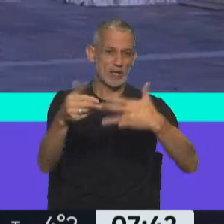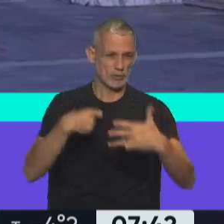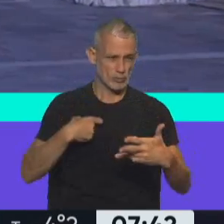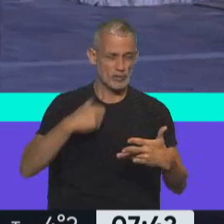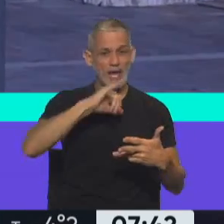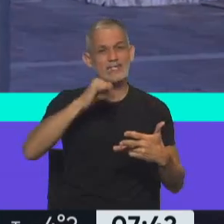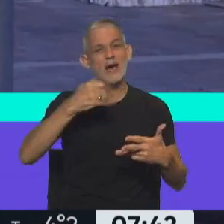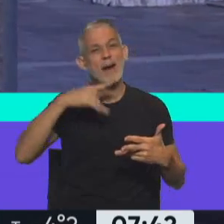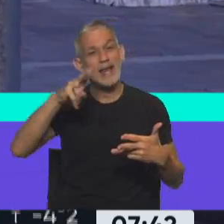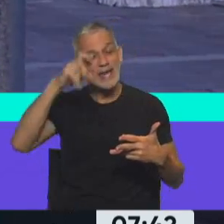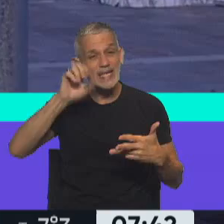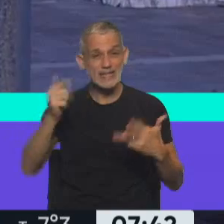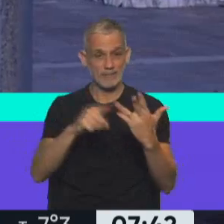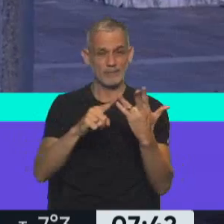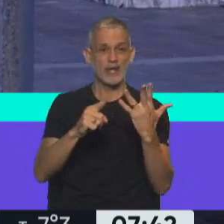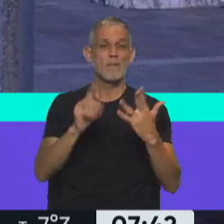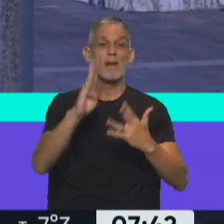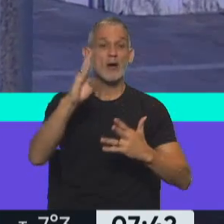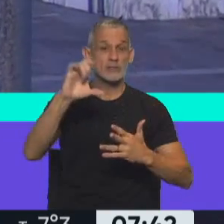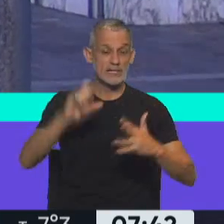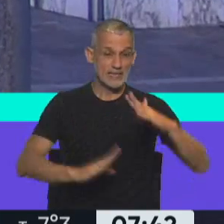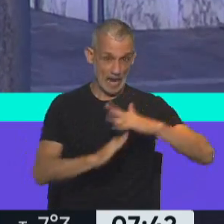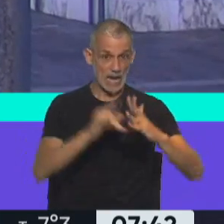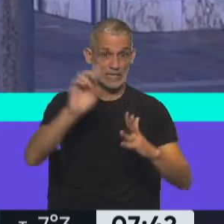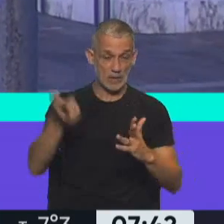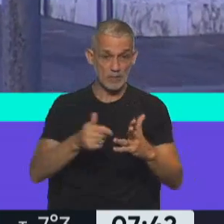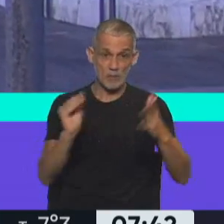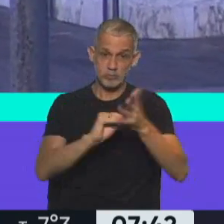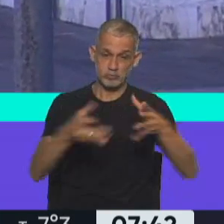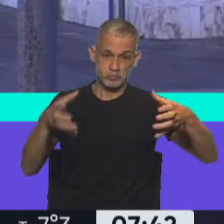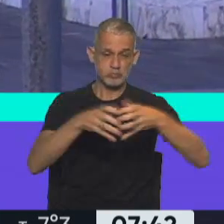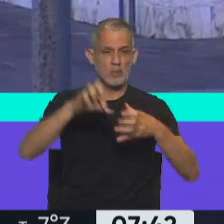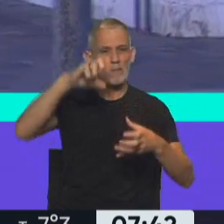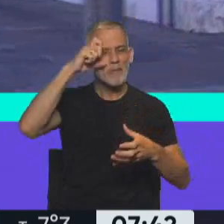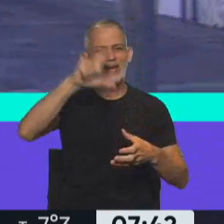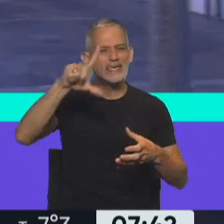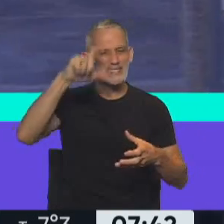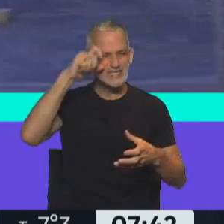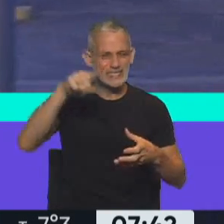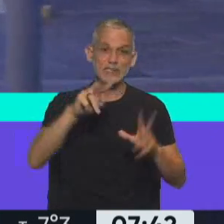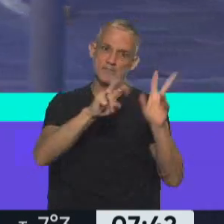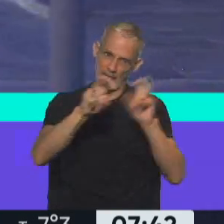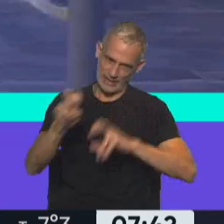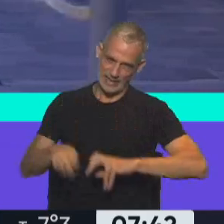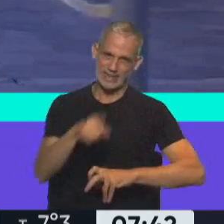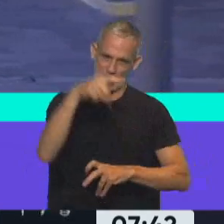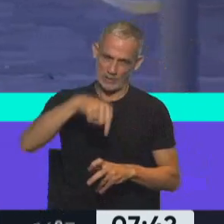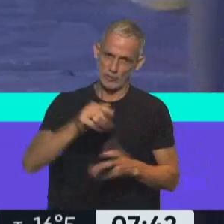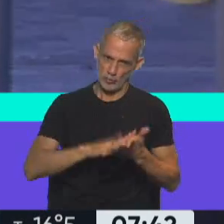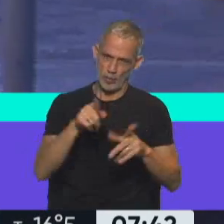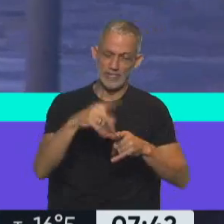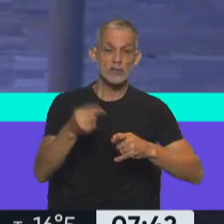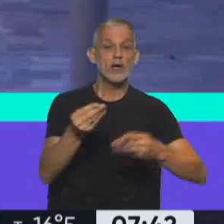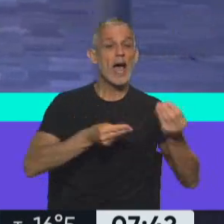Zabaleta, el titular del Banco Central, está en la agenda también del Gabinete Económico, Miguel Pelle, recordemos que hay muchos temas para hablar en este sentido, y la